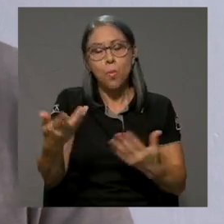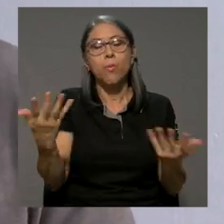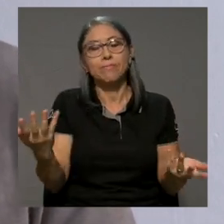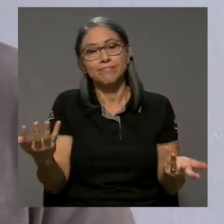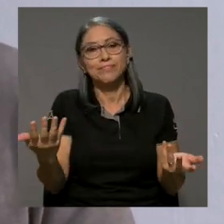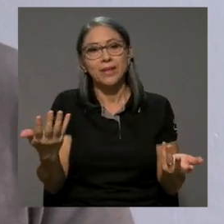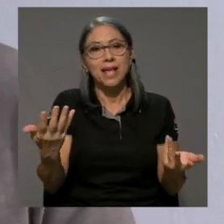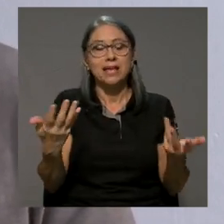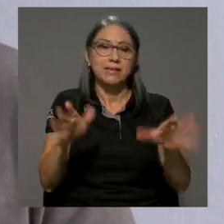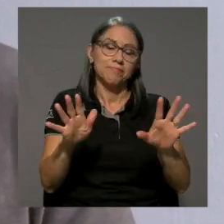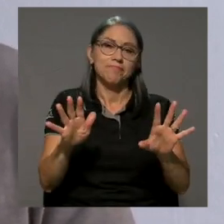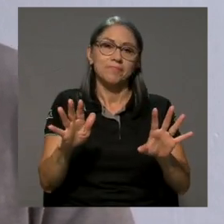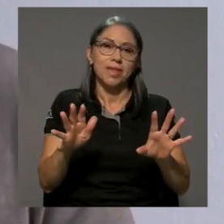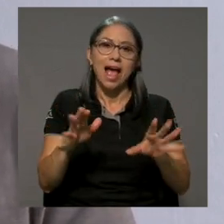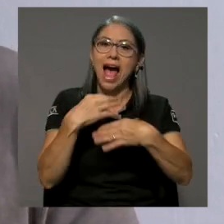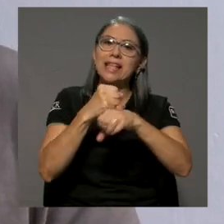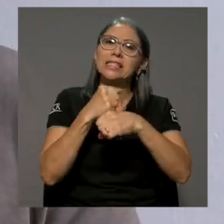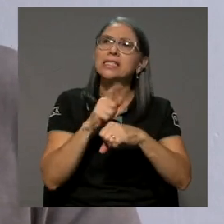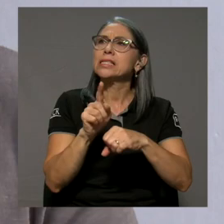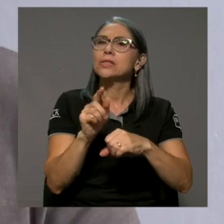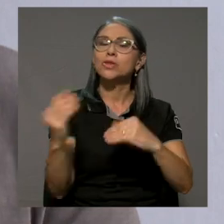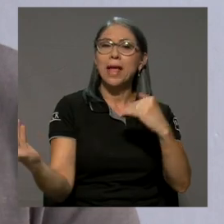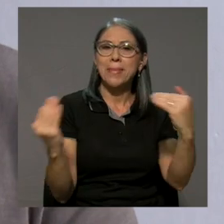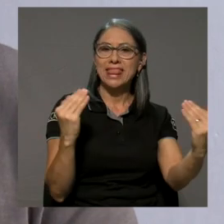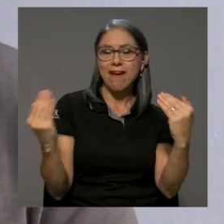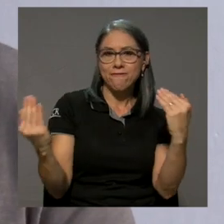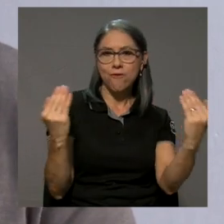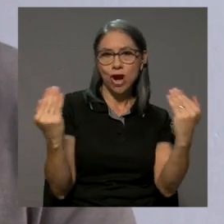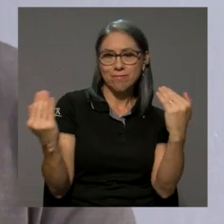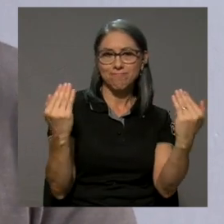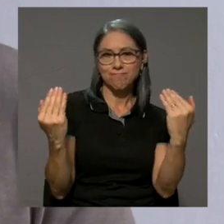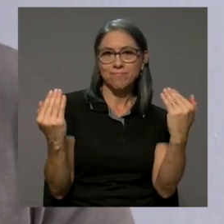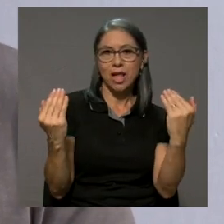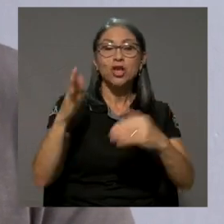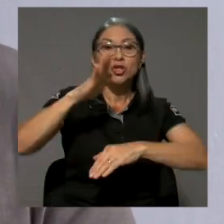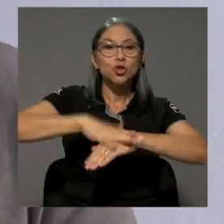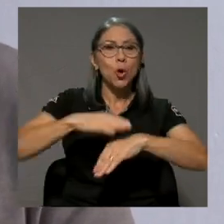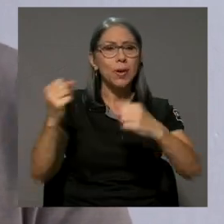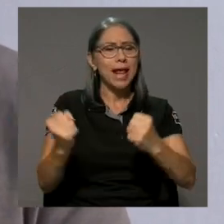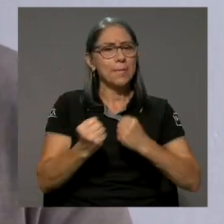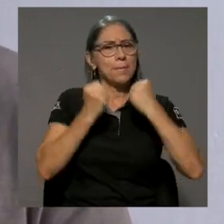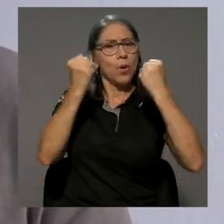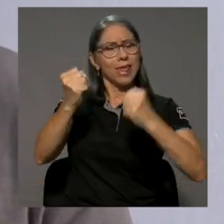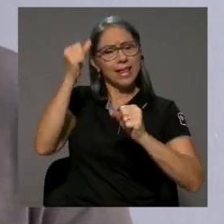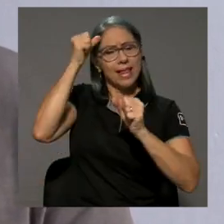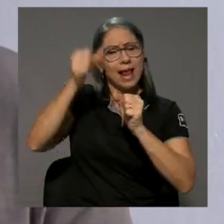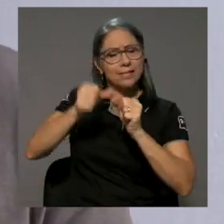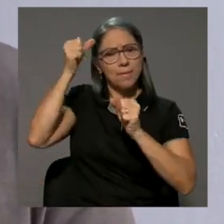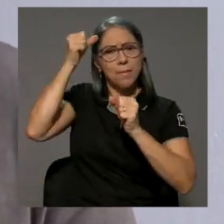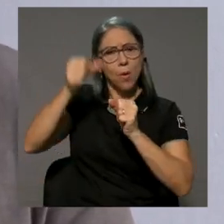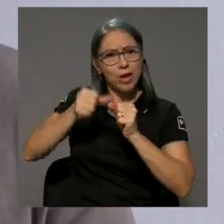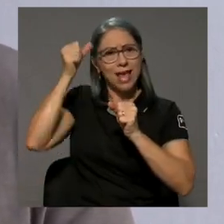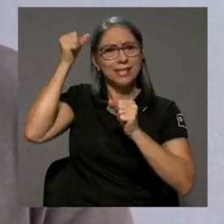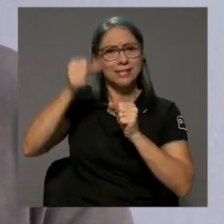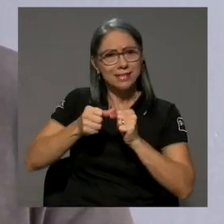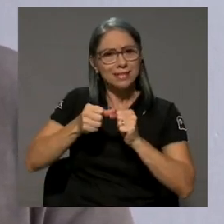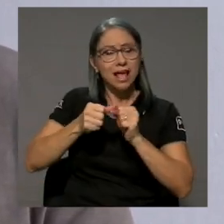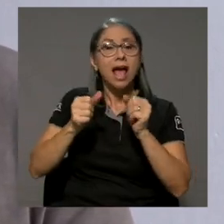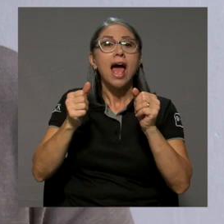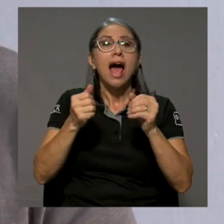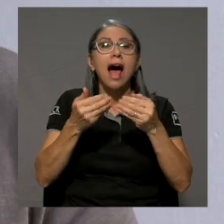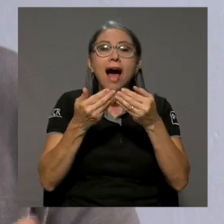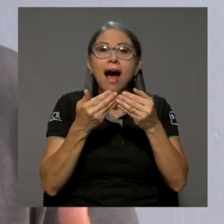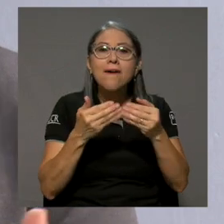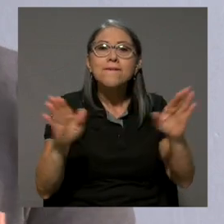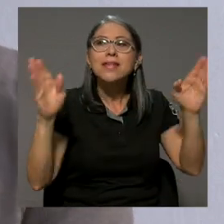llevarlo a crear una metáfora sobre el poder de las memorias a través de